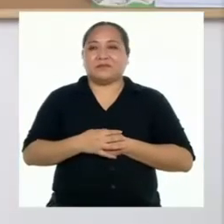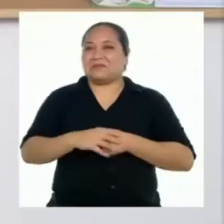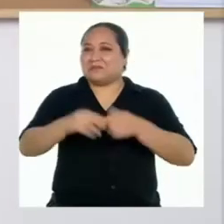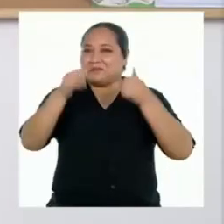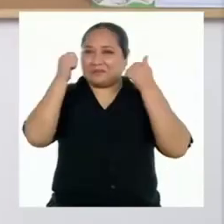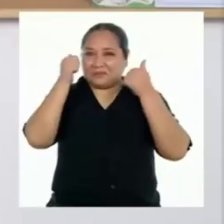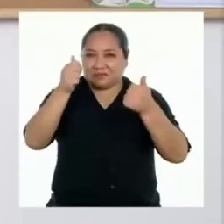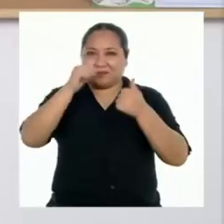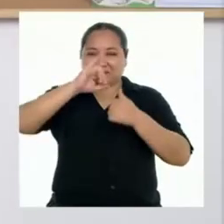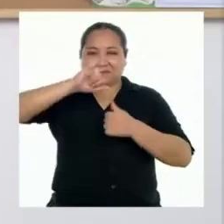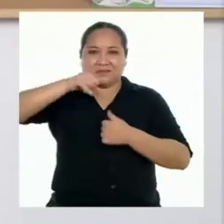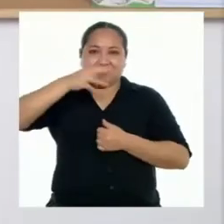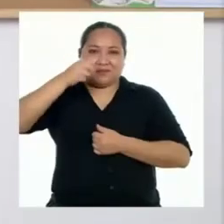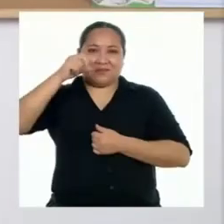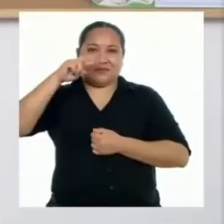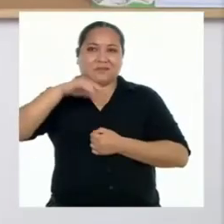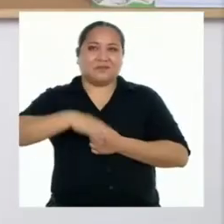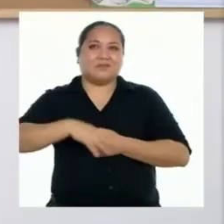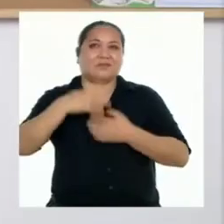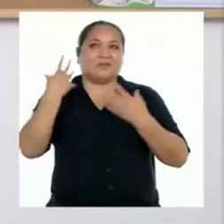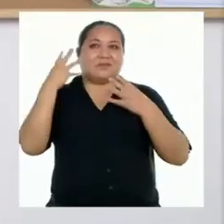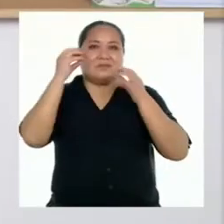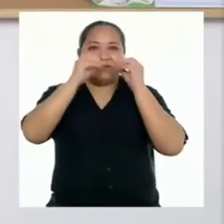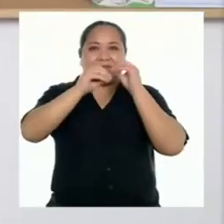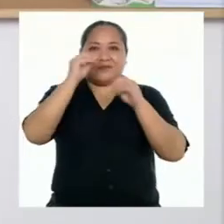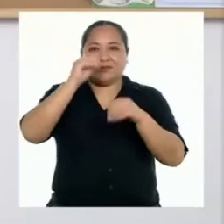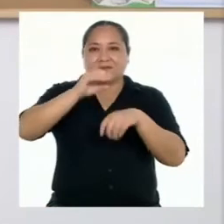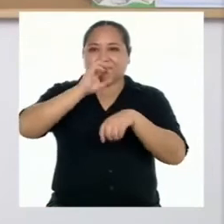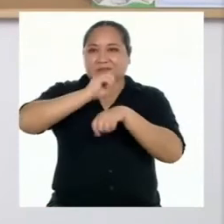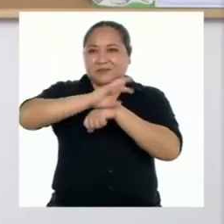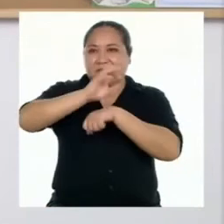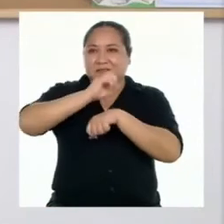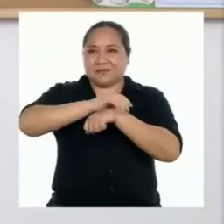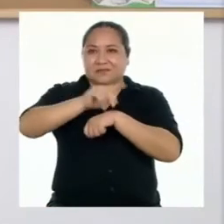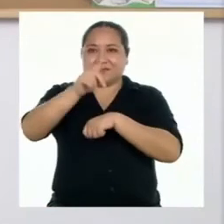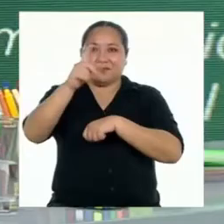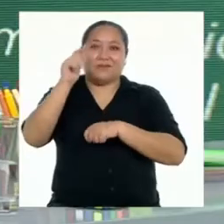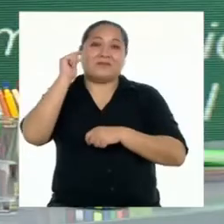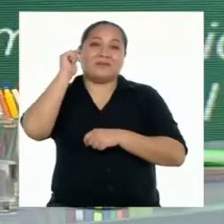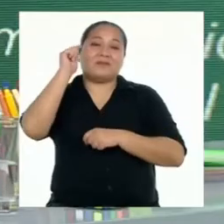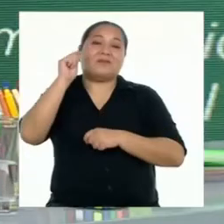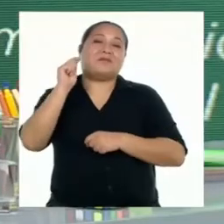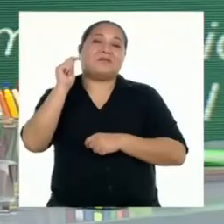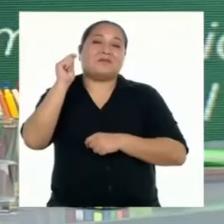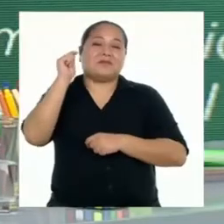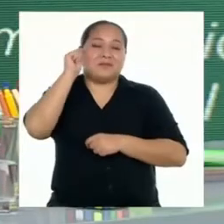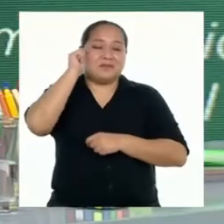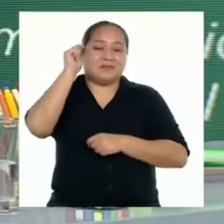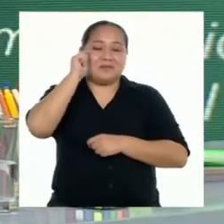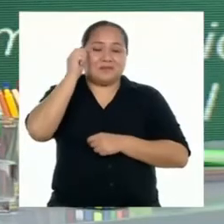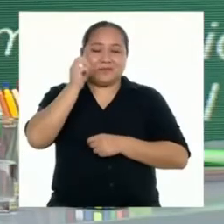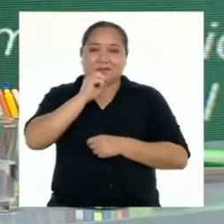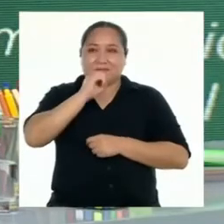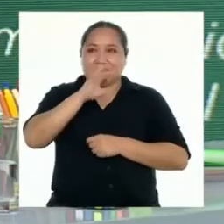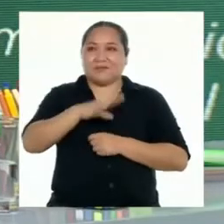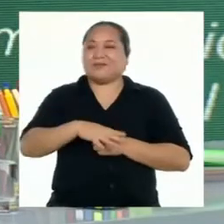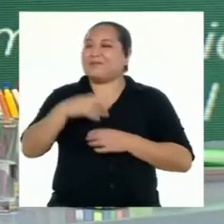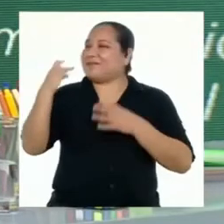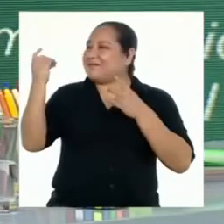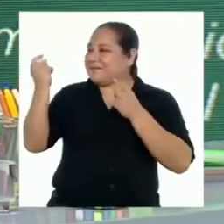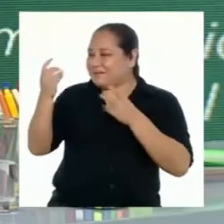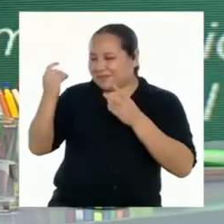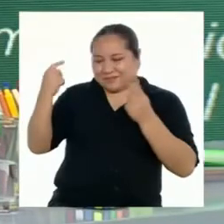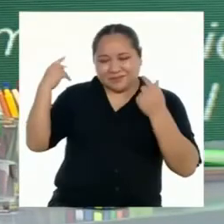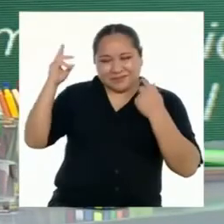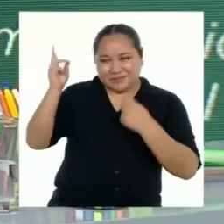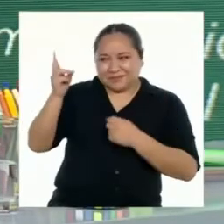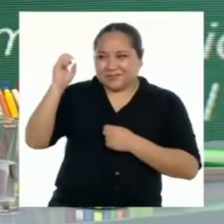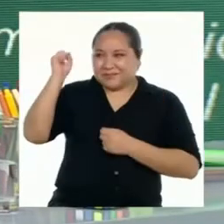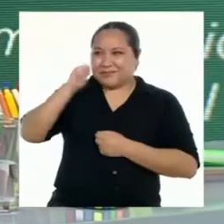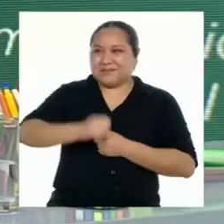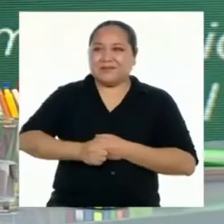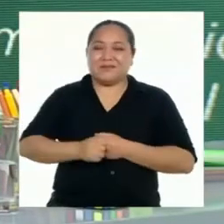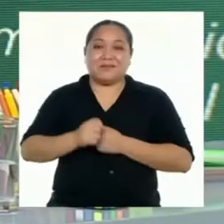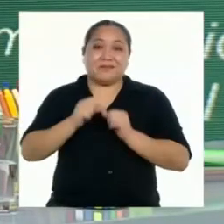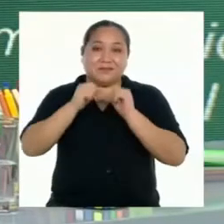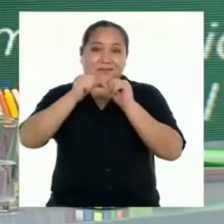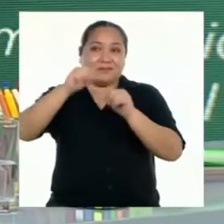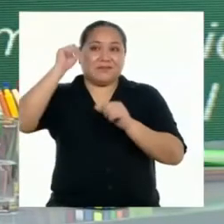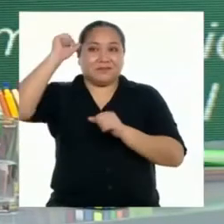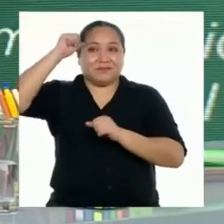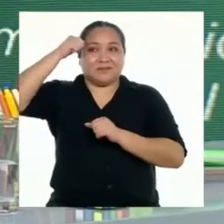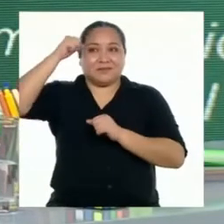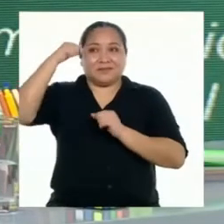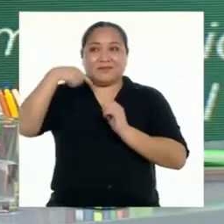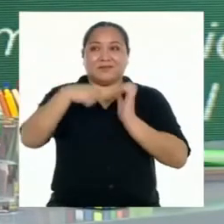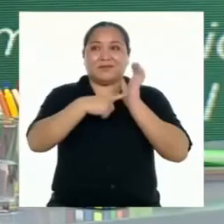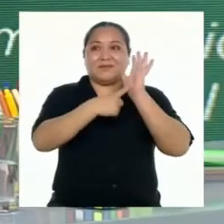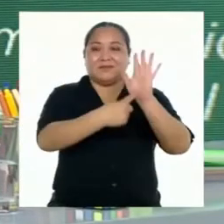Bien, Jonathan. Veo que ya aplicaste las sugerencias de tu tío. Claro, profesora. ¡Al toque nomás! Y como para seguir recordando,